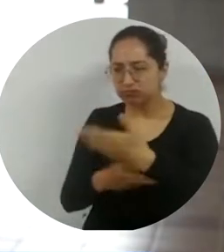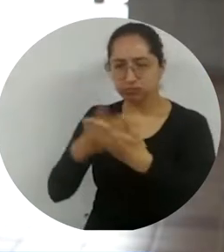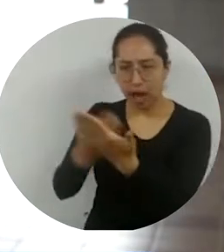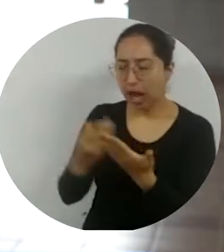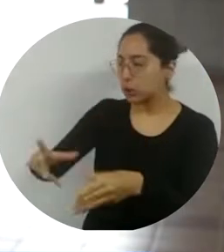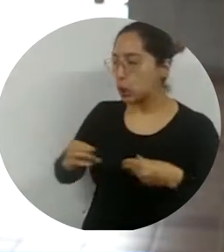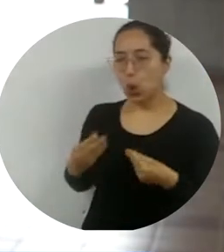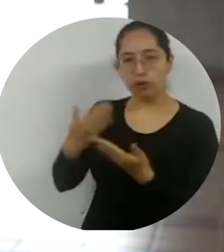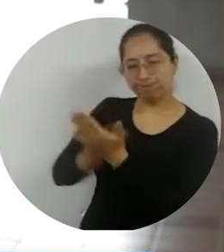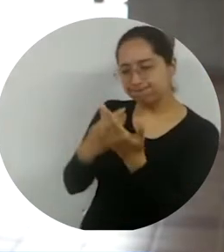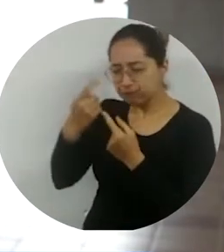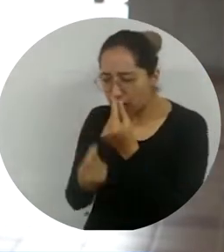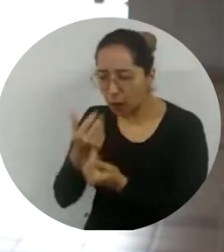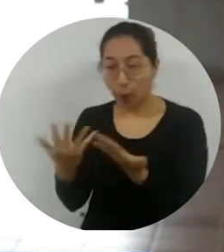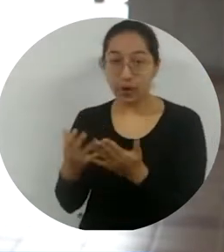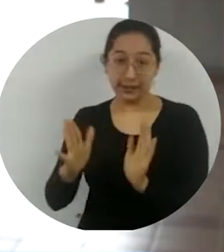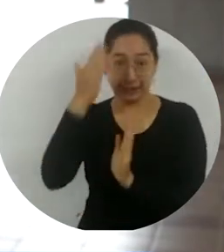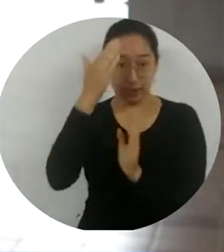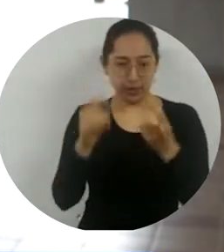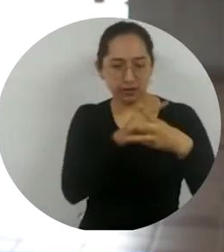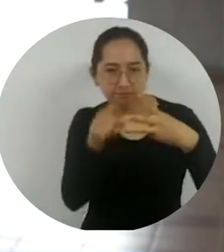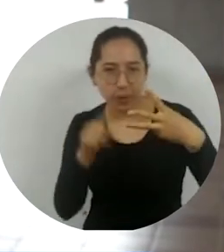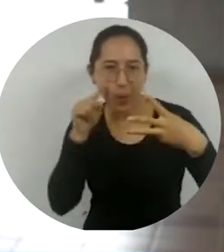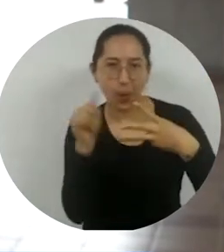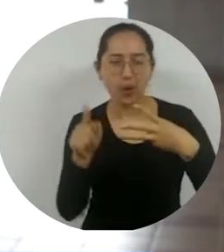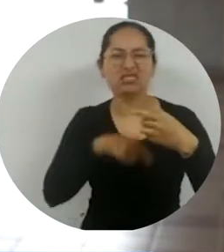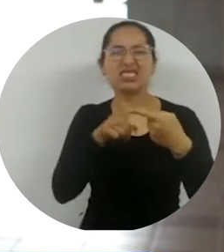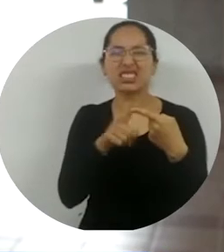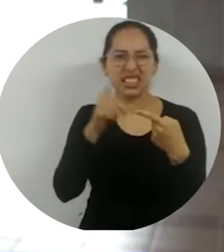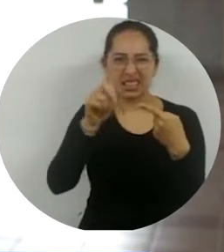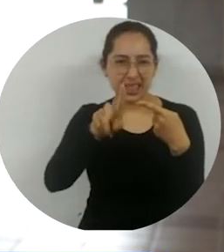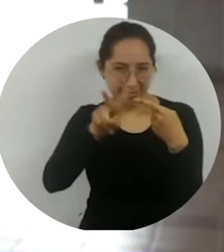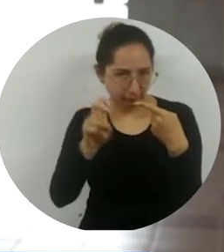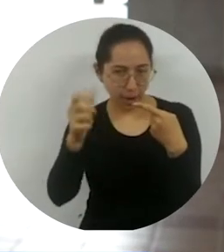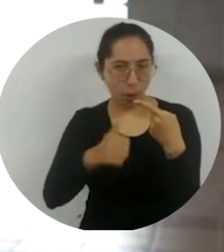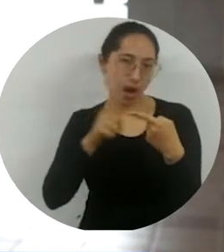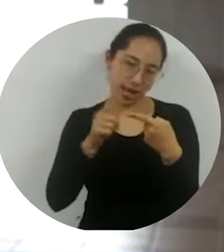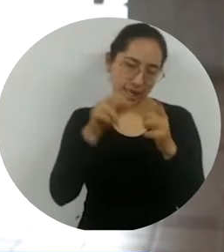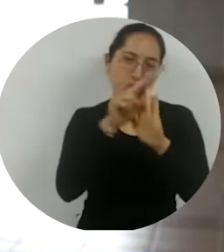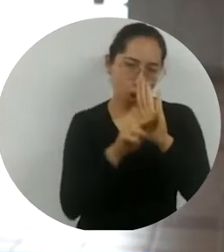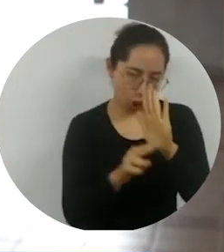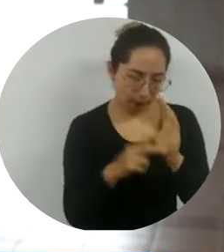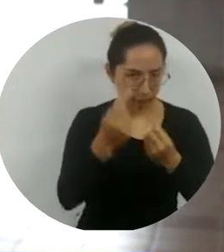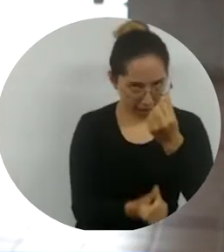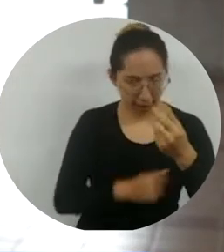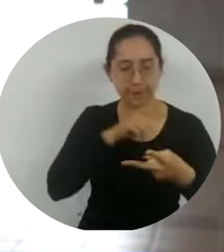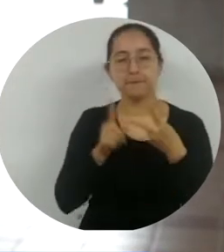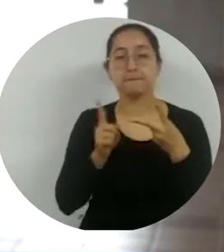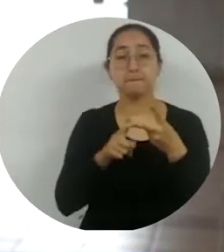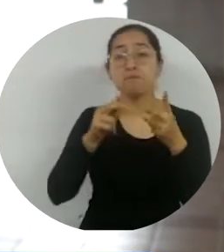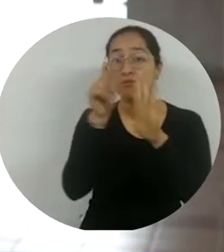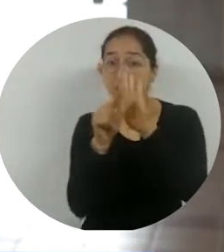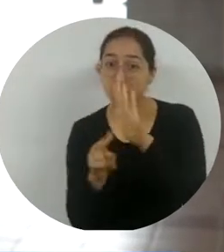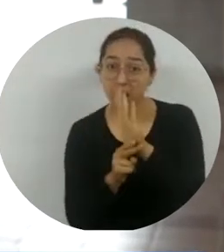en tres aspectos. El primero es todo lo que tiene que ver con las normas contables. El segundo tiene que